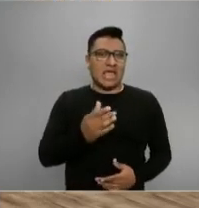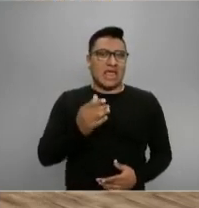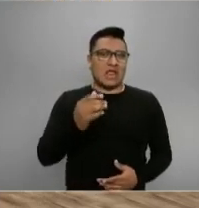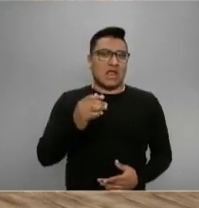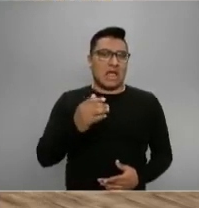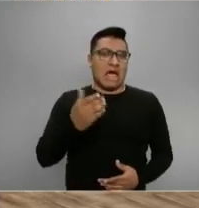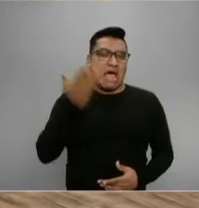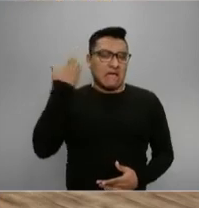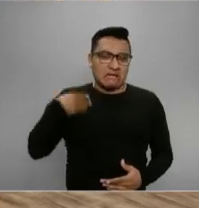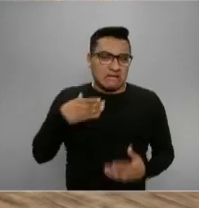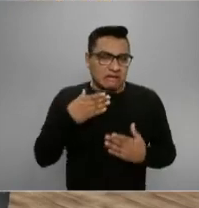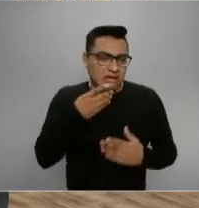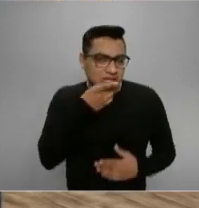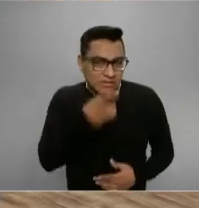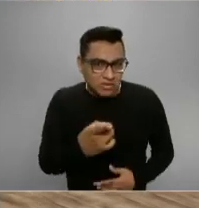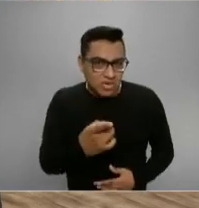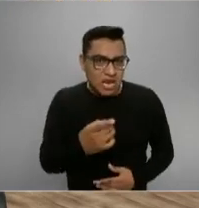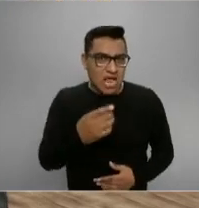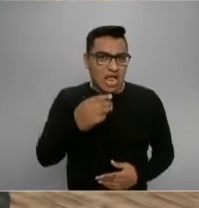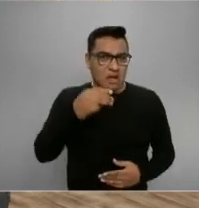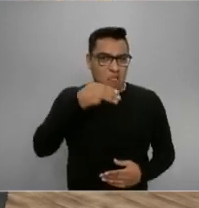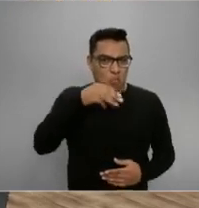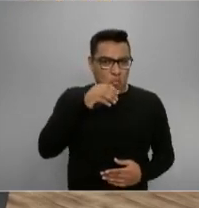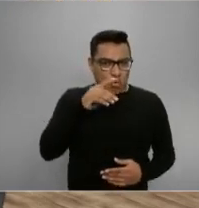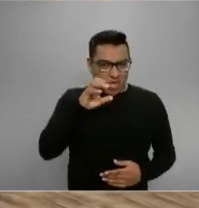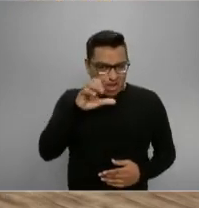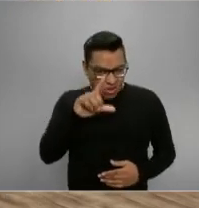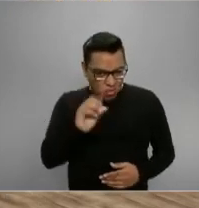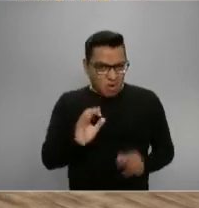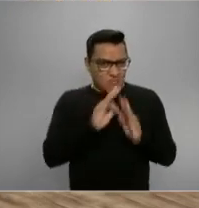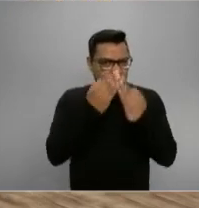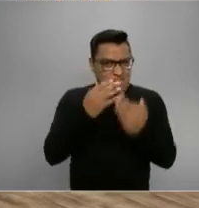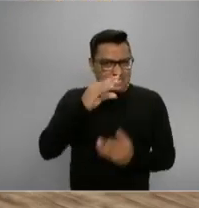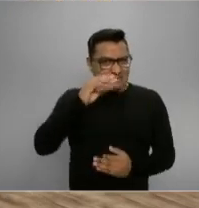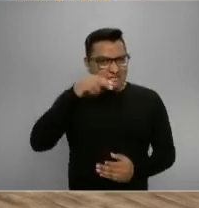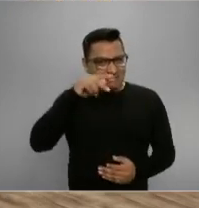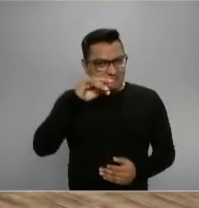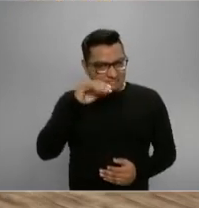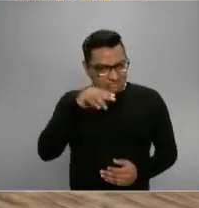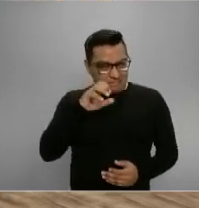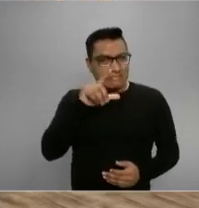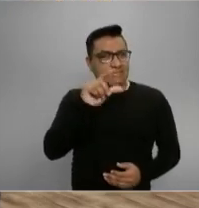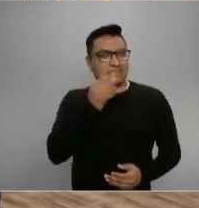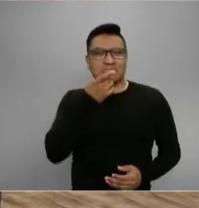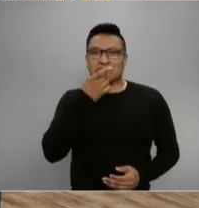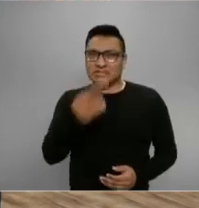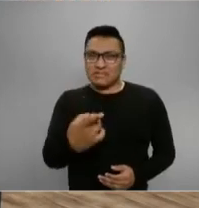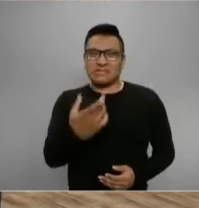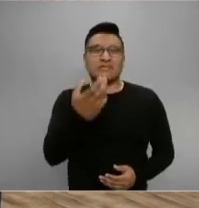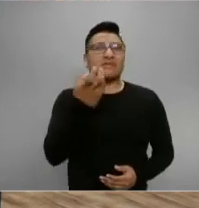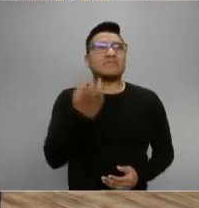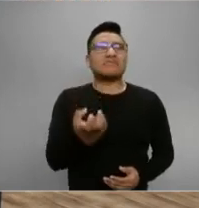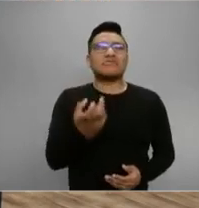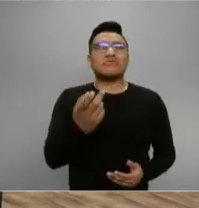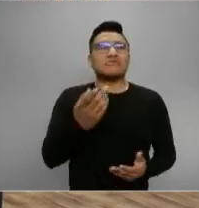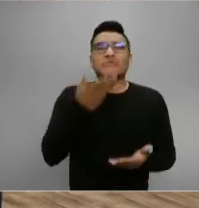que el modelo Sentinela, el número que usted está viendo, plantea que hay que